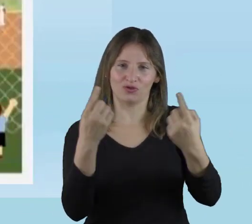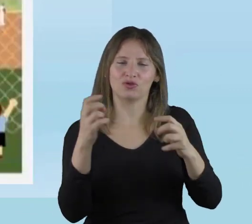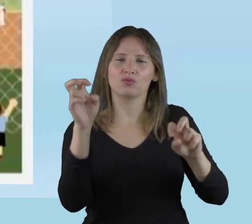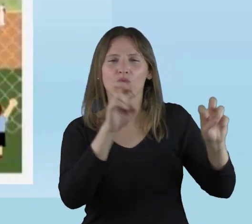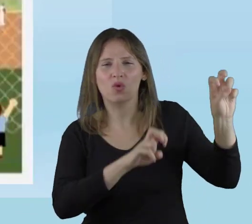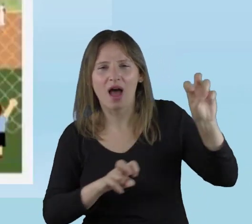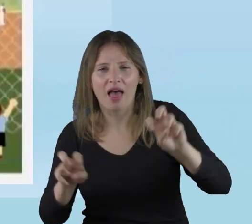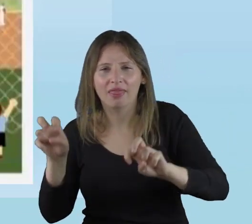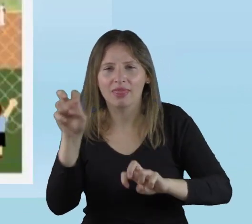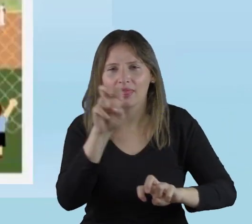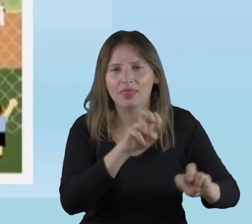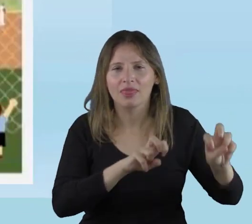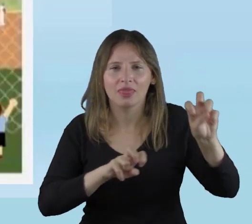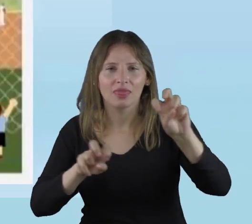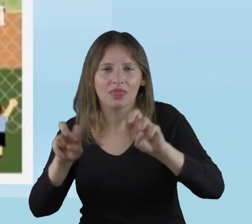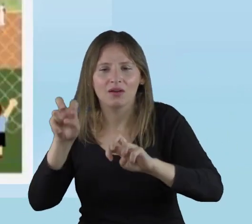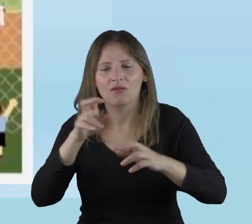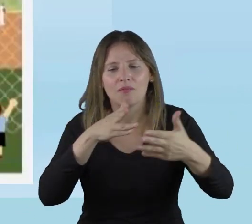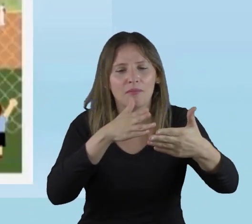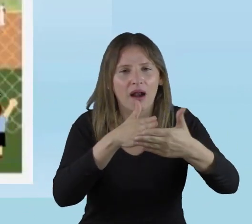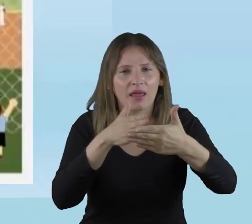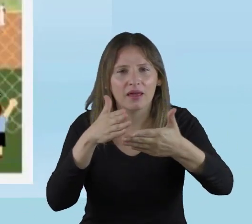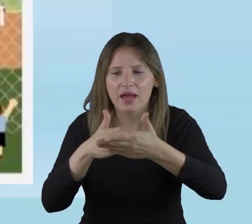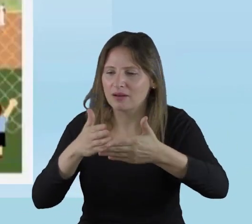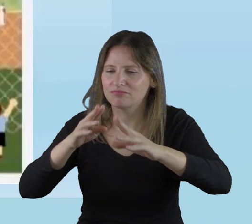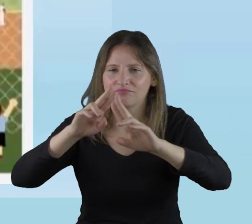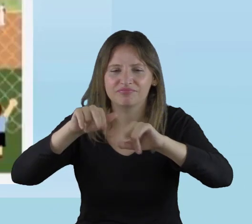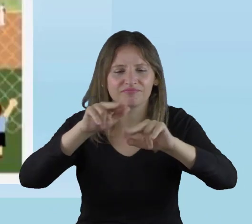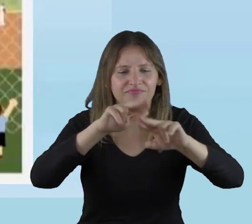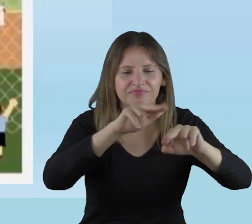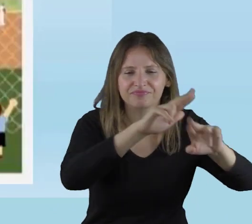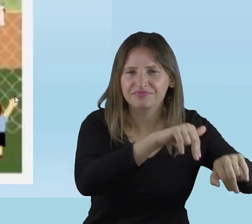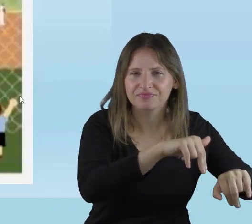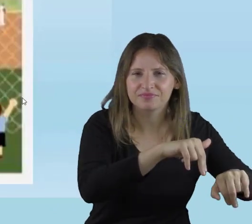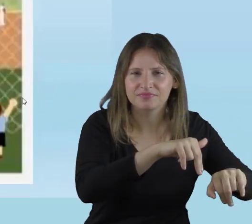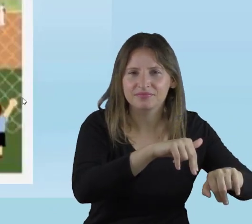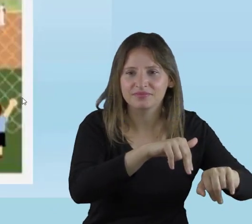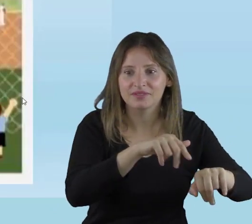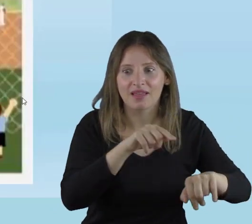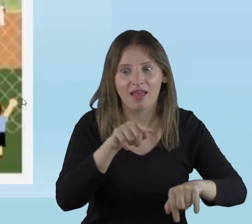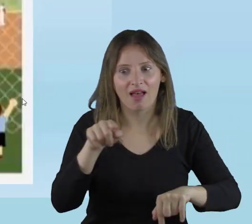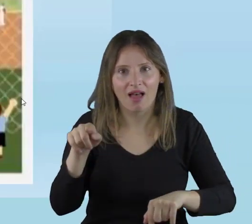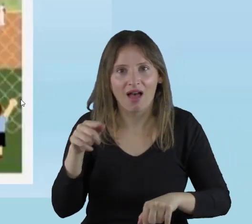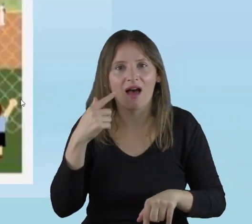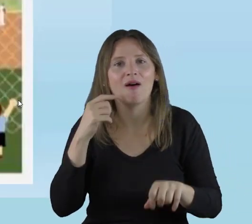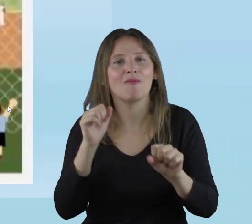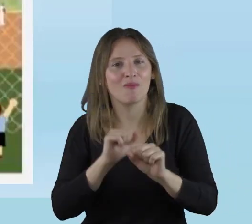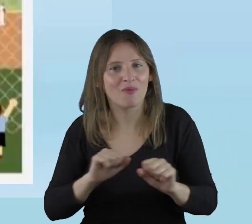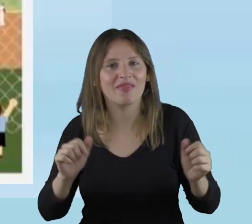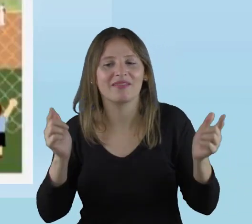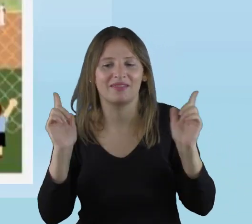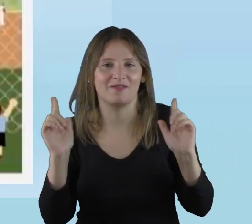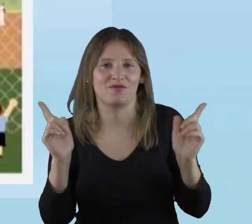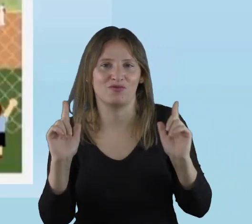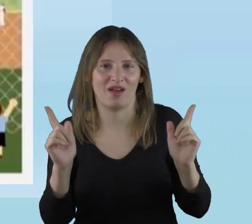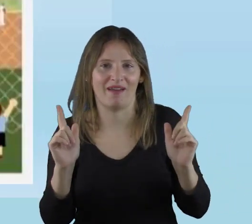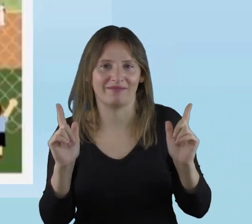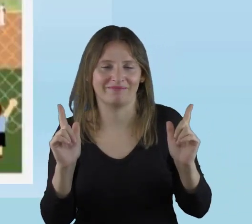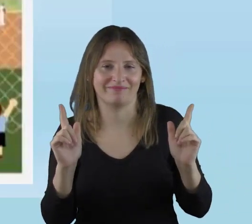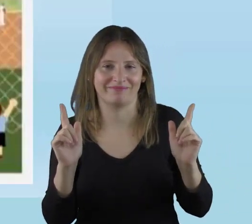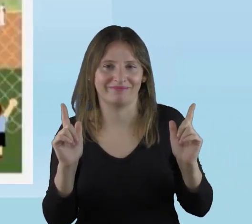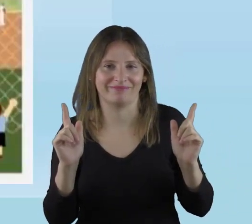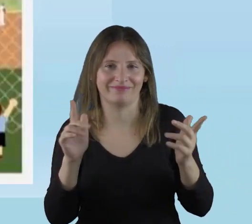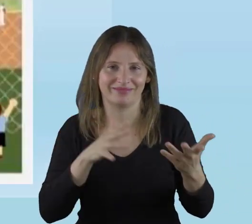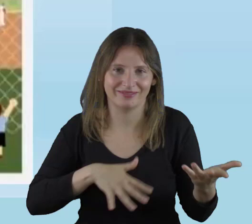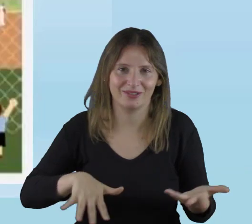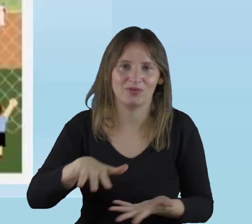ahora nosotros estamos buscando que se eliminen todas las barreras y desde donde están